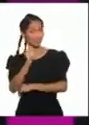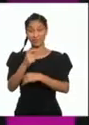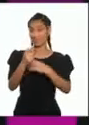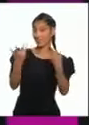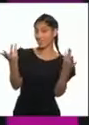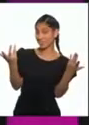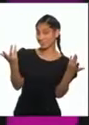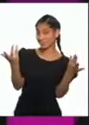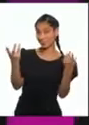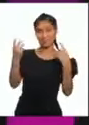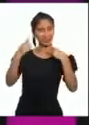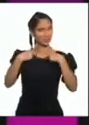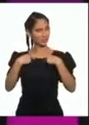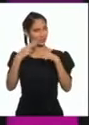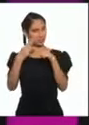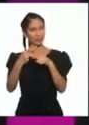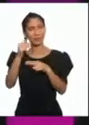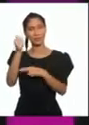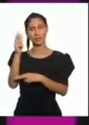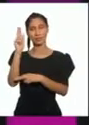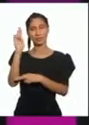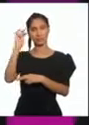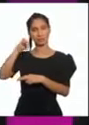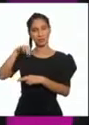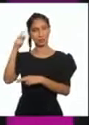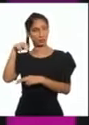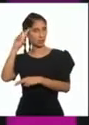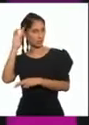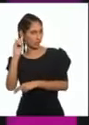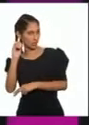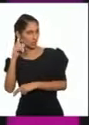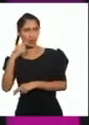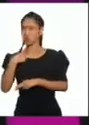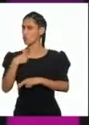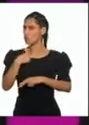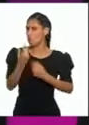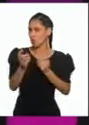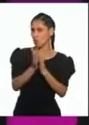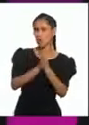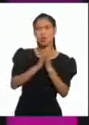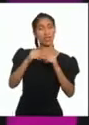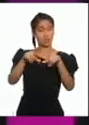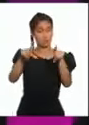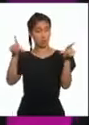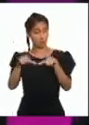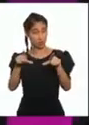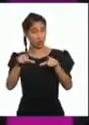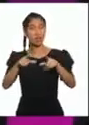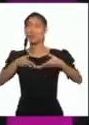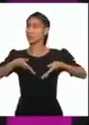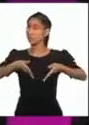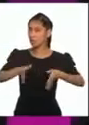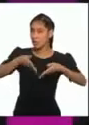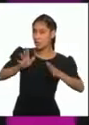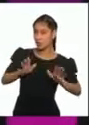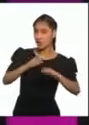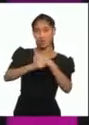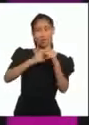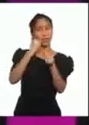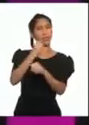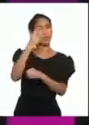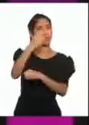Yo me llamo Armando Cholán Aston. Yo en el casería El Tubo. Soy nacido del año 1949,